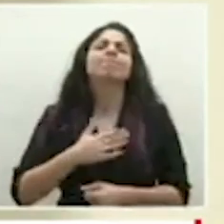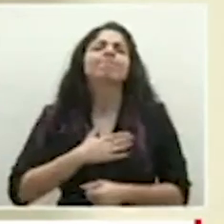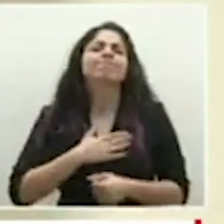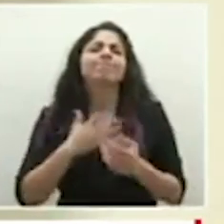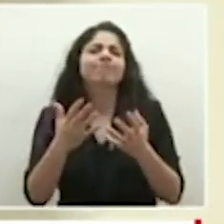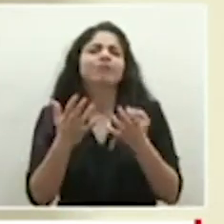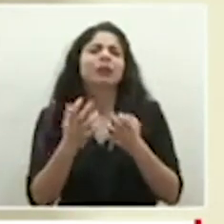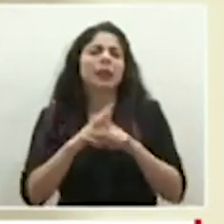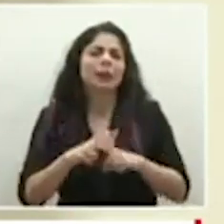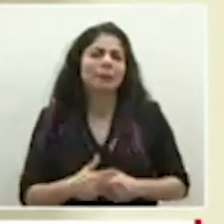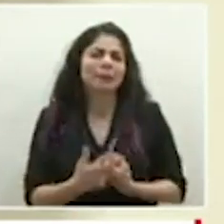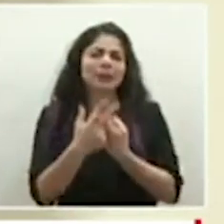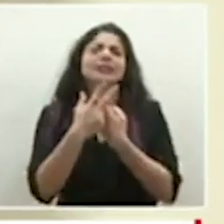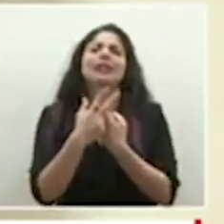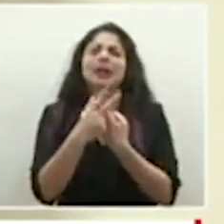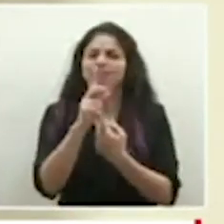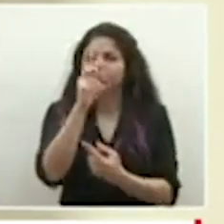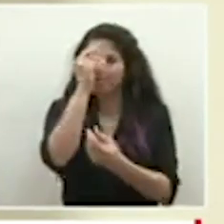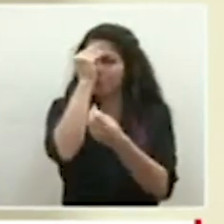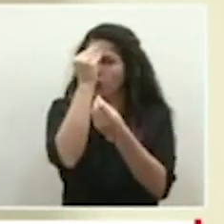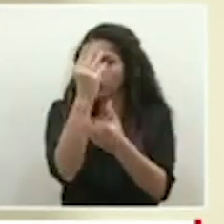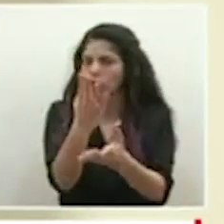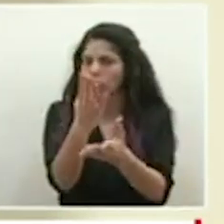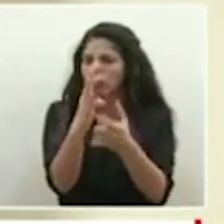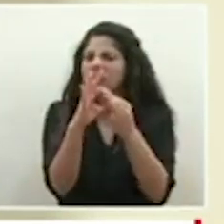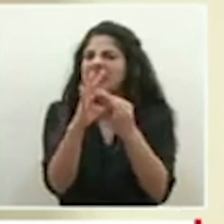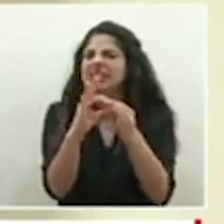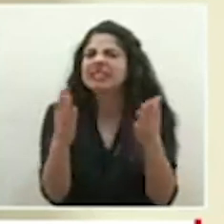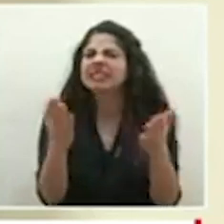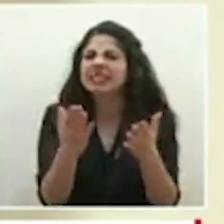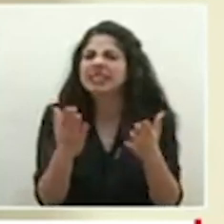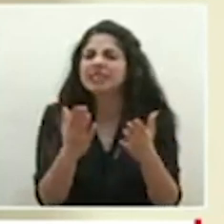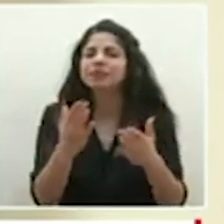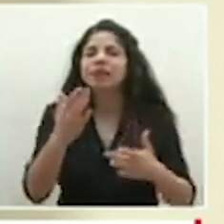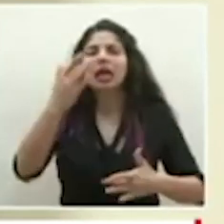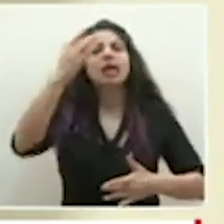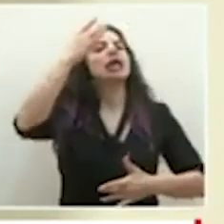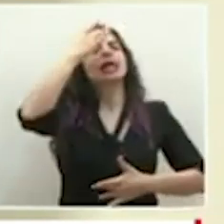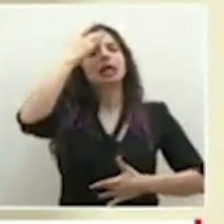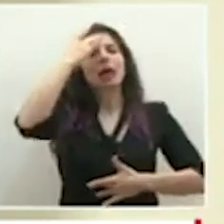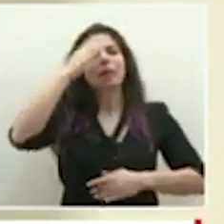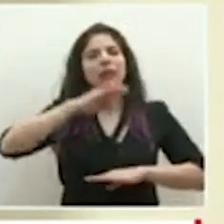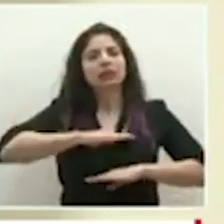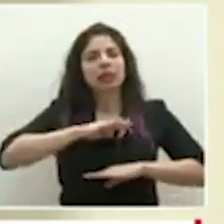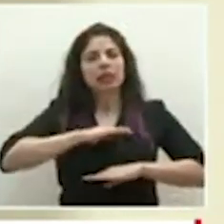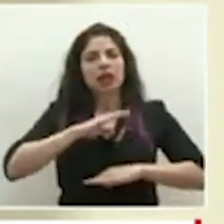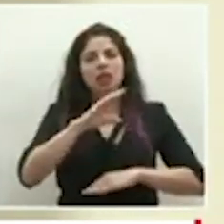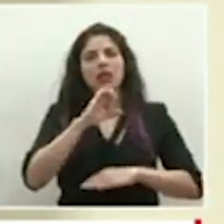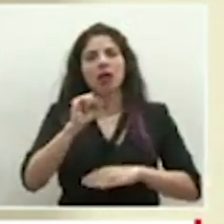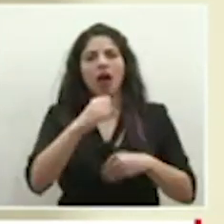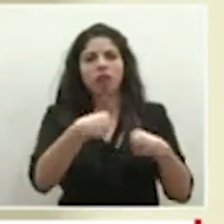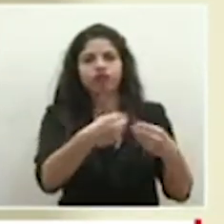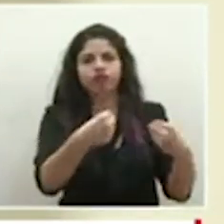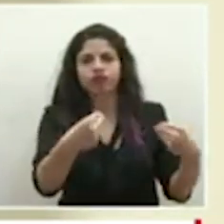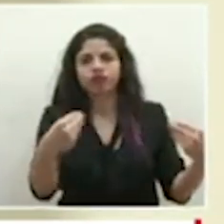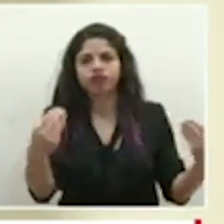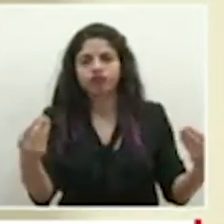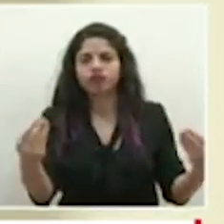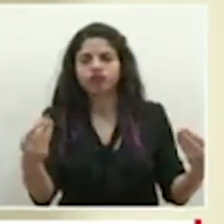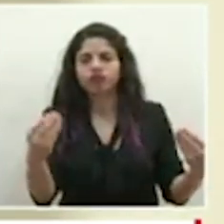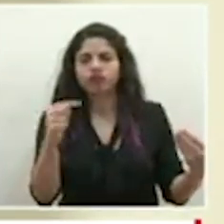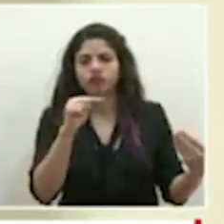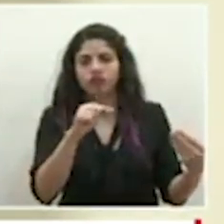empezar con un informe sobre las incapacidades que ha cubierto la Caja Costavicense de Seguro Social